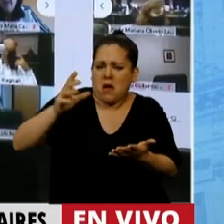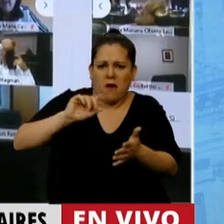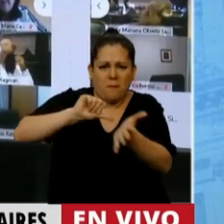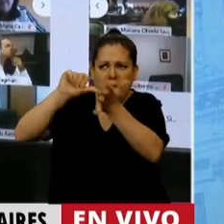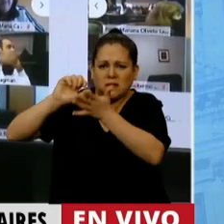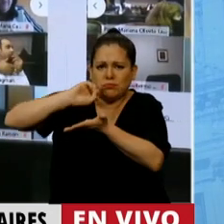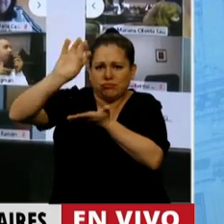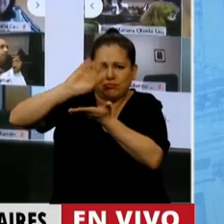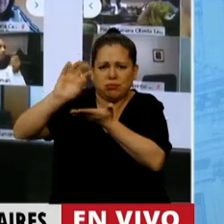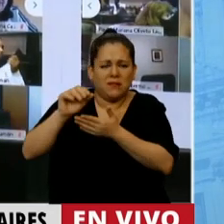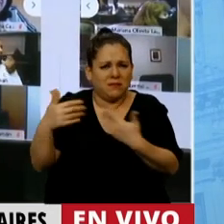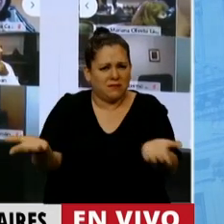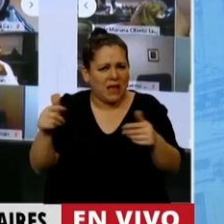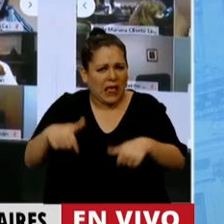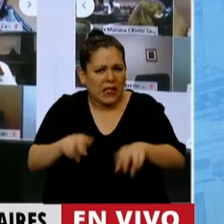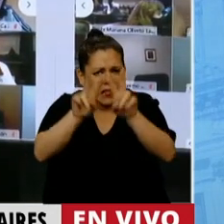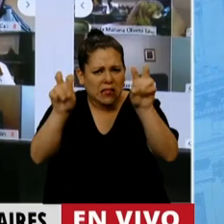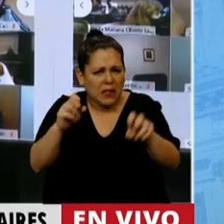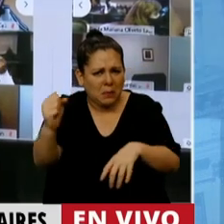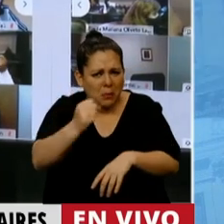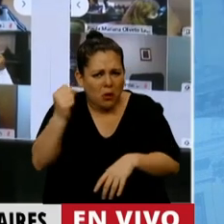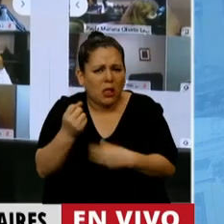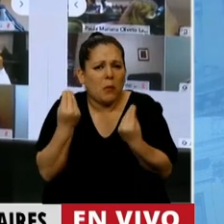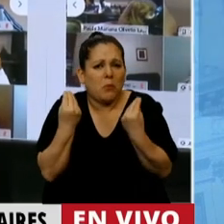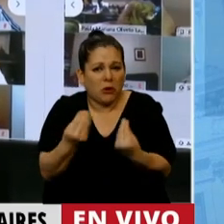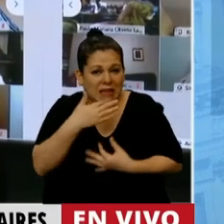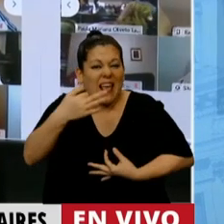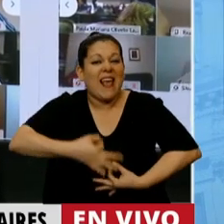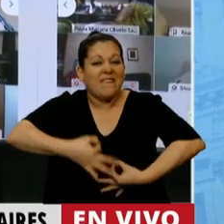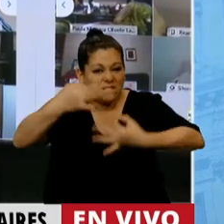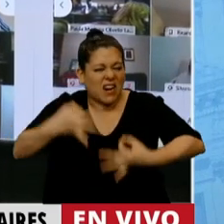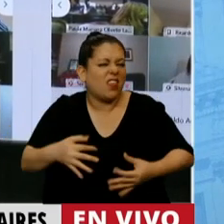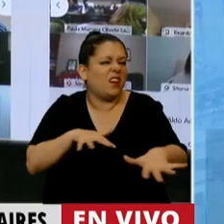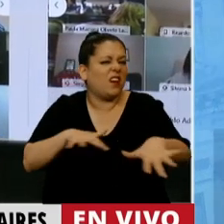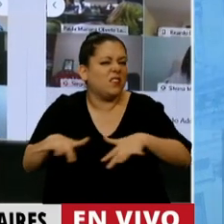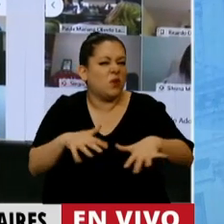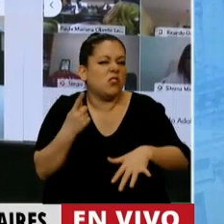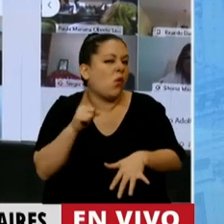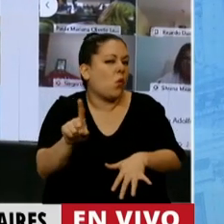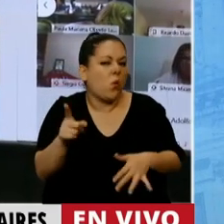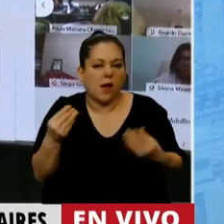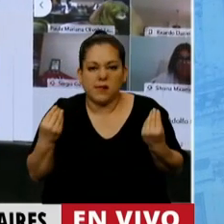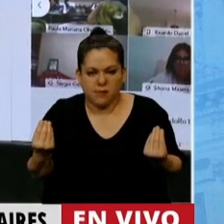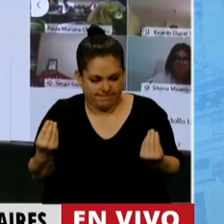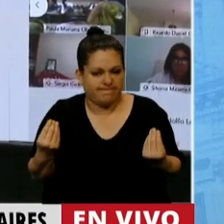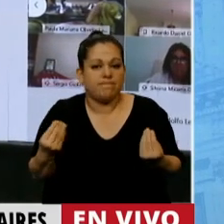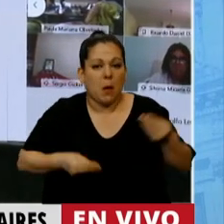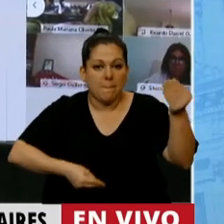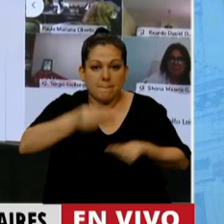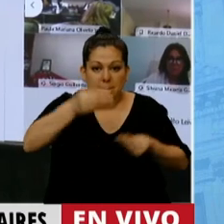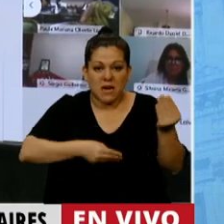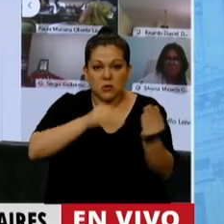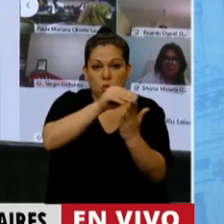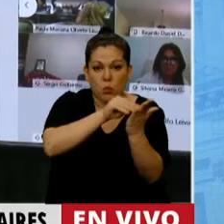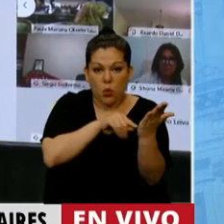importante, porque lo que está pasando de verdad no está reflejado en este presupuesto, este